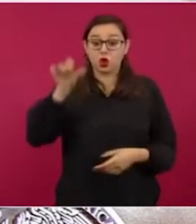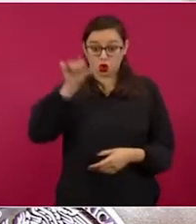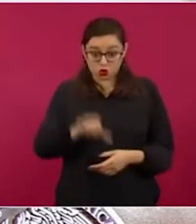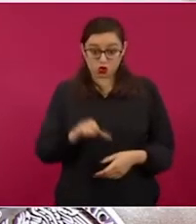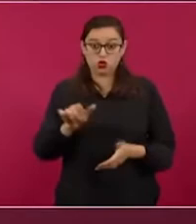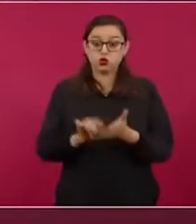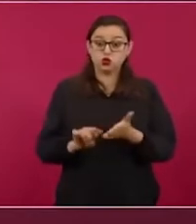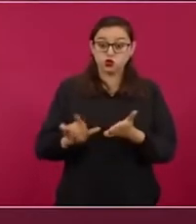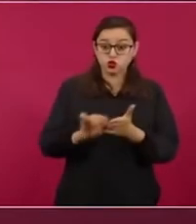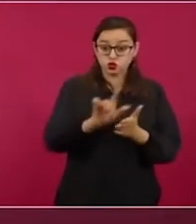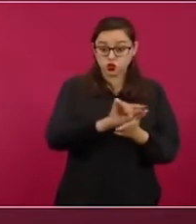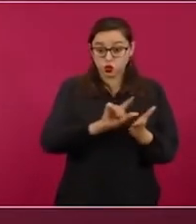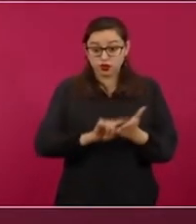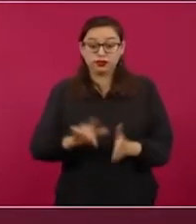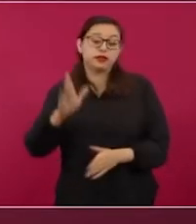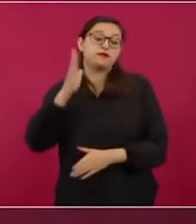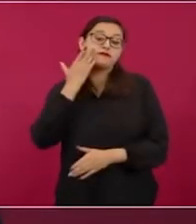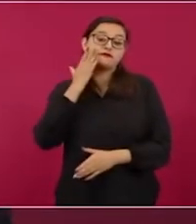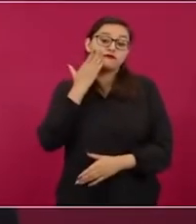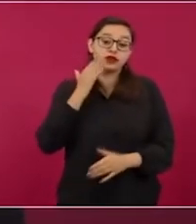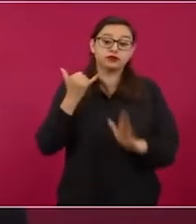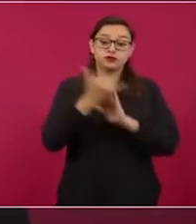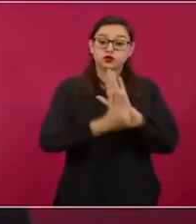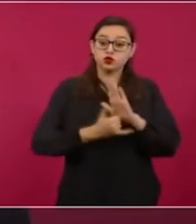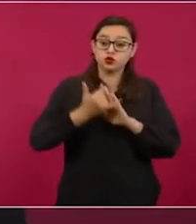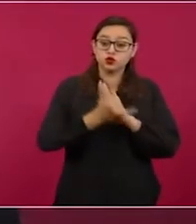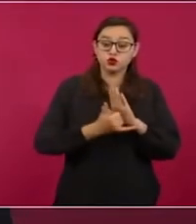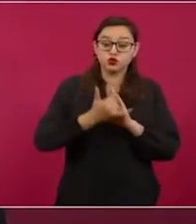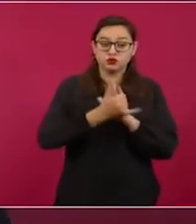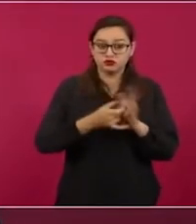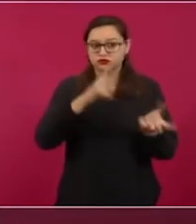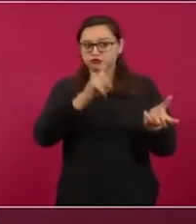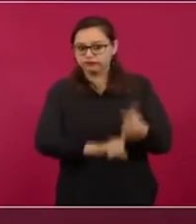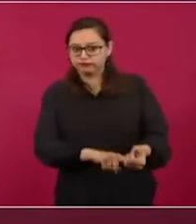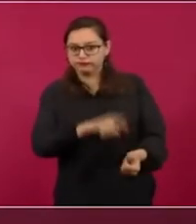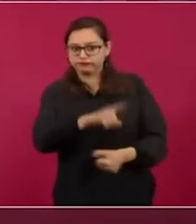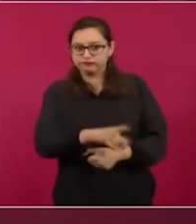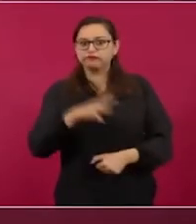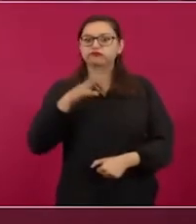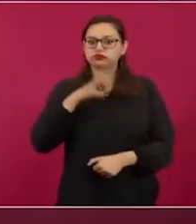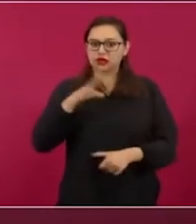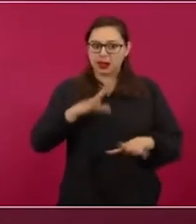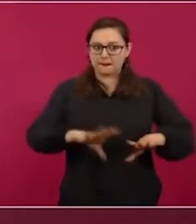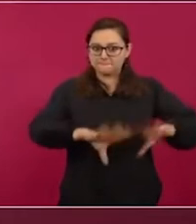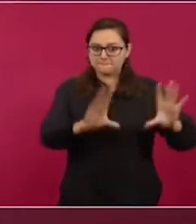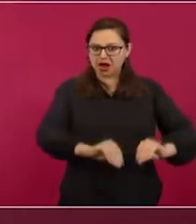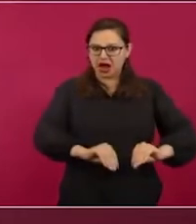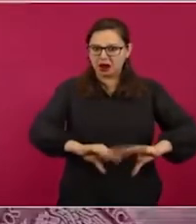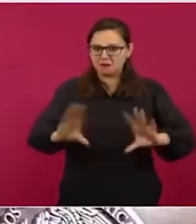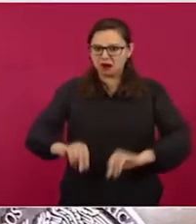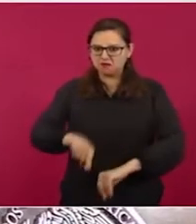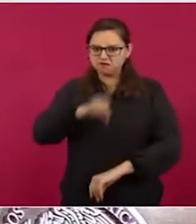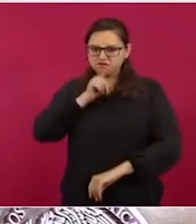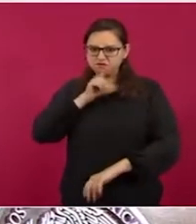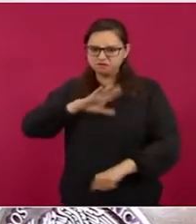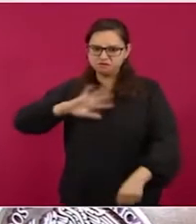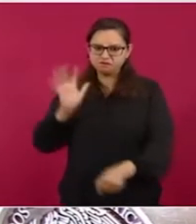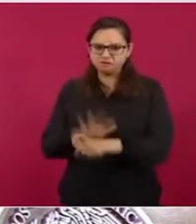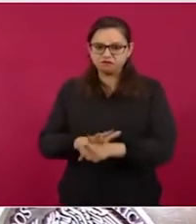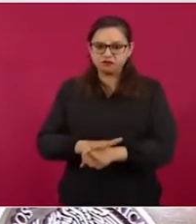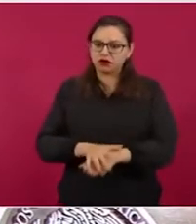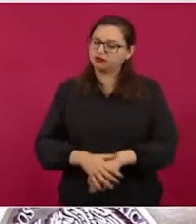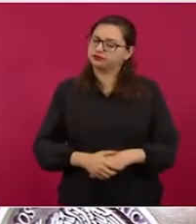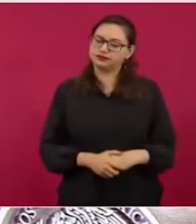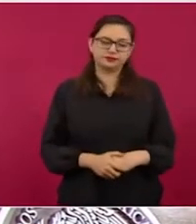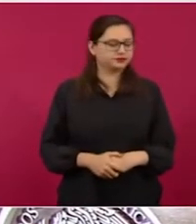Facebook, YouTube y otras redes sociales. Desde este espacio hacemos un llamado a no caer en